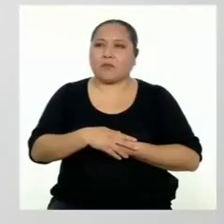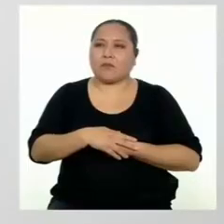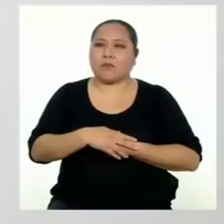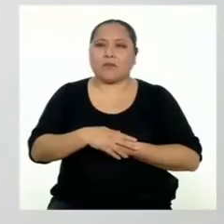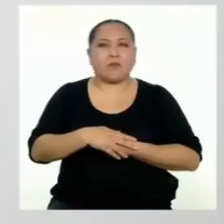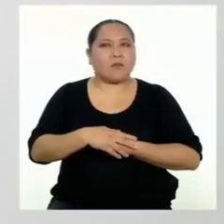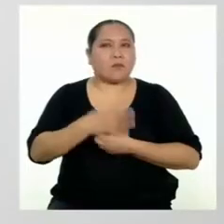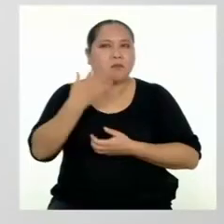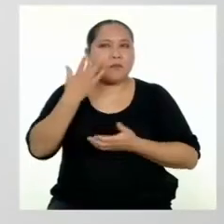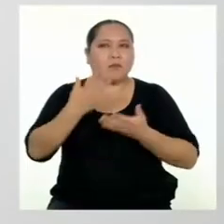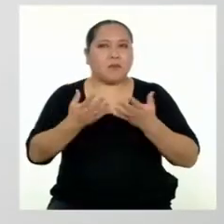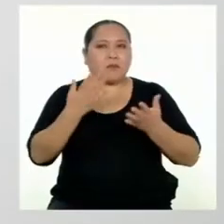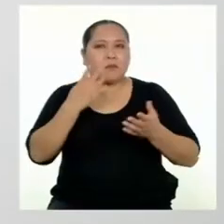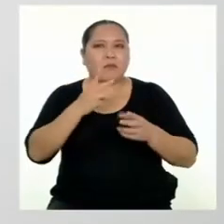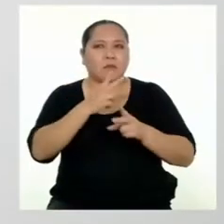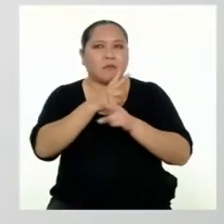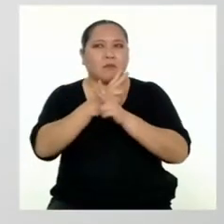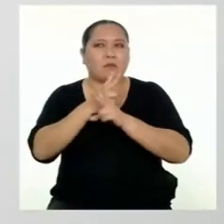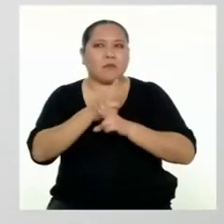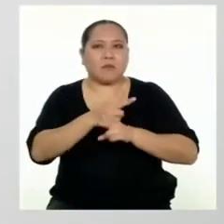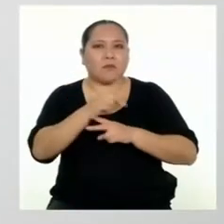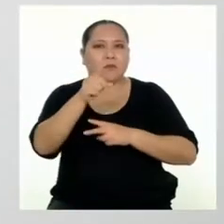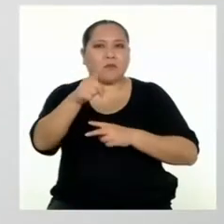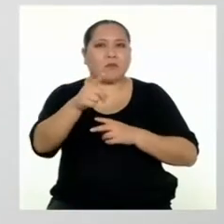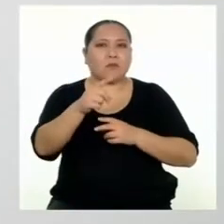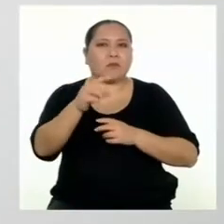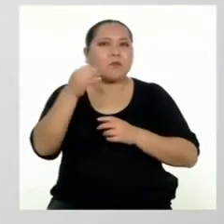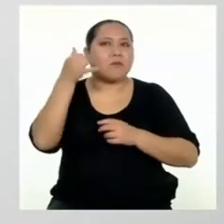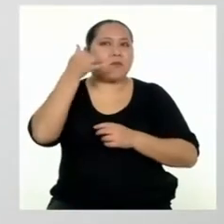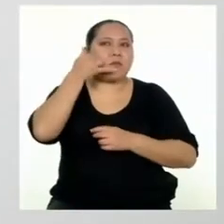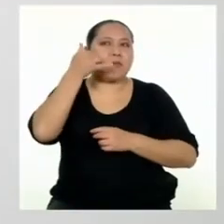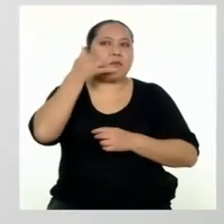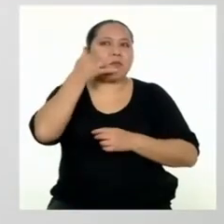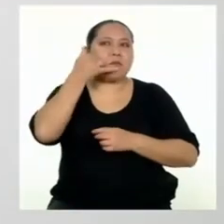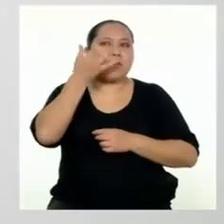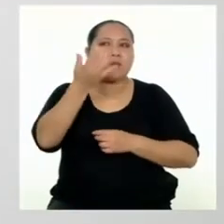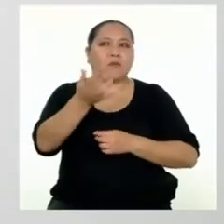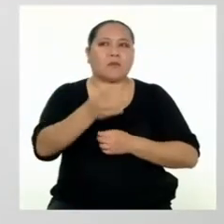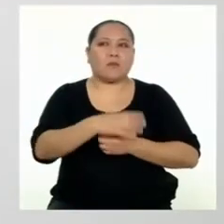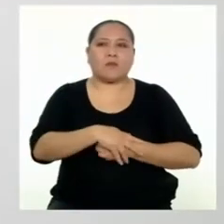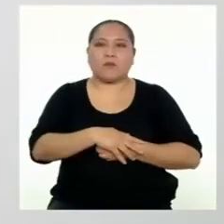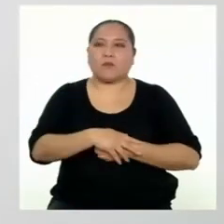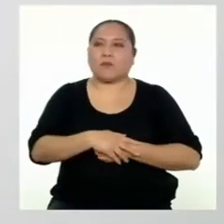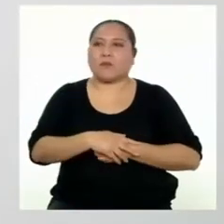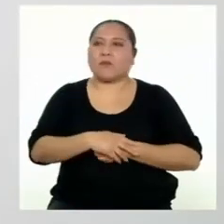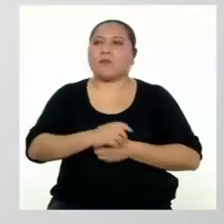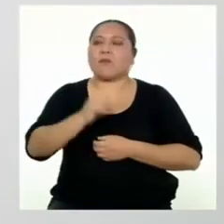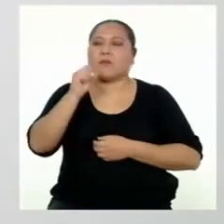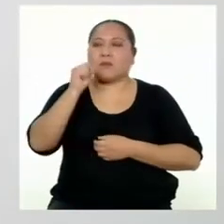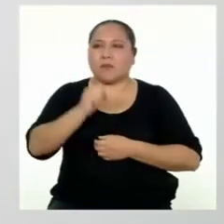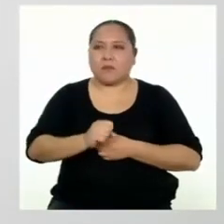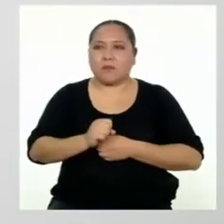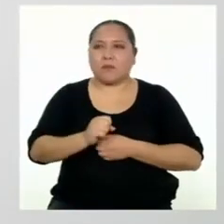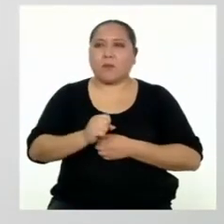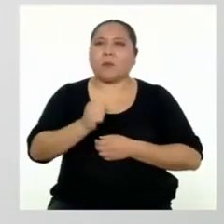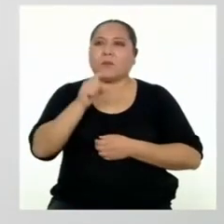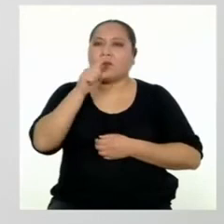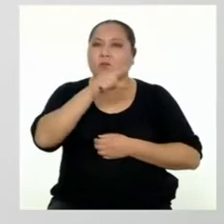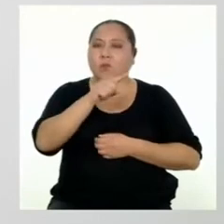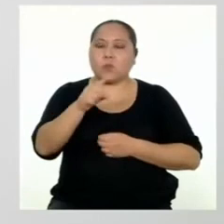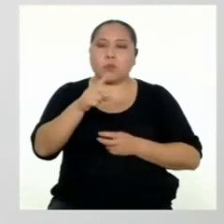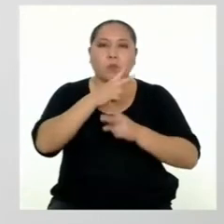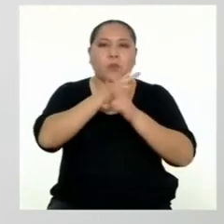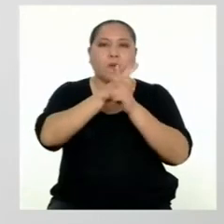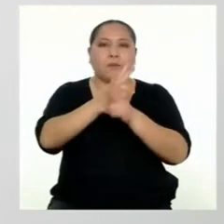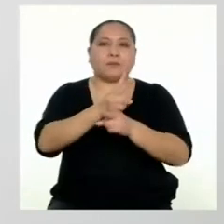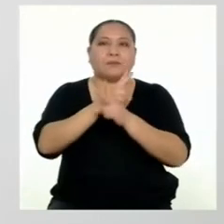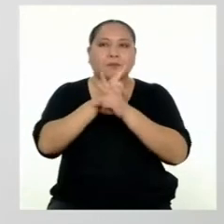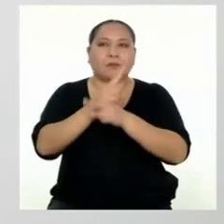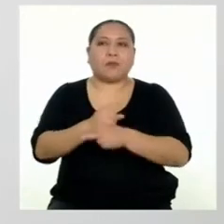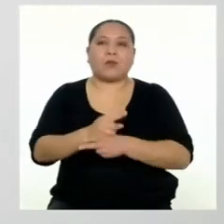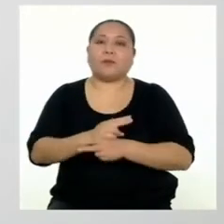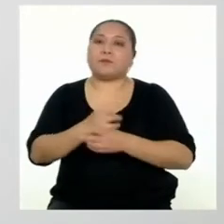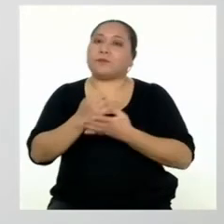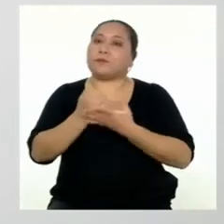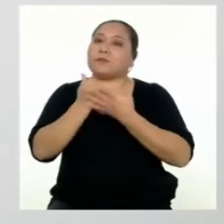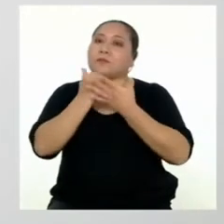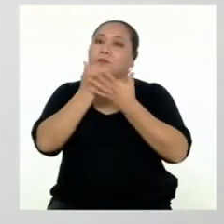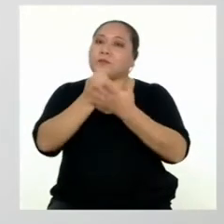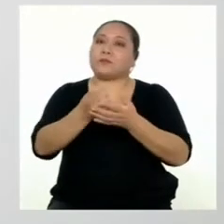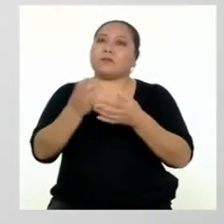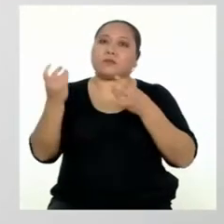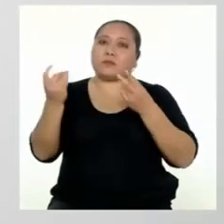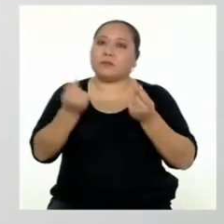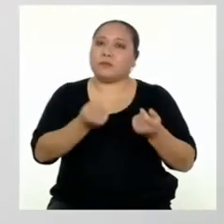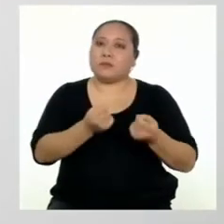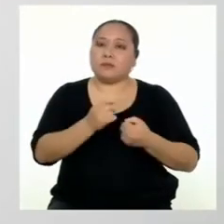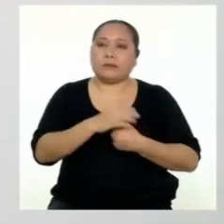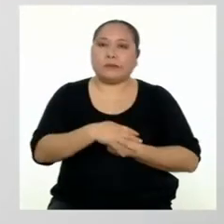Debes tener mucho cuidado con esas llamadas, Jonathan. Si bien es cierto que esos préstamos pueden sacarnos